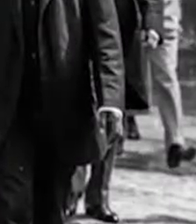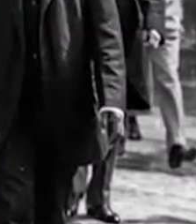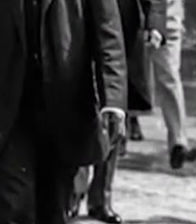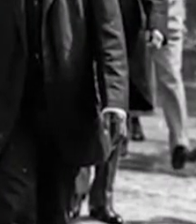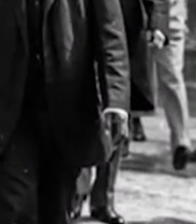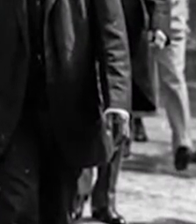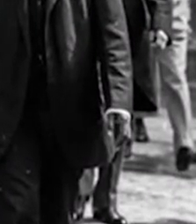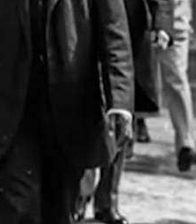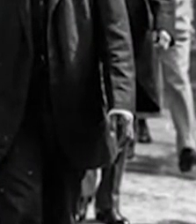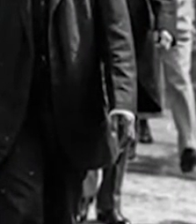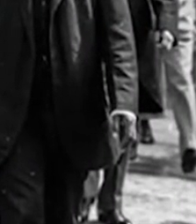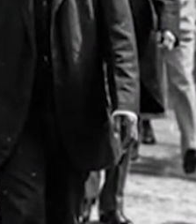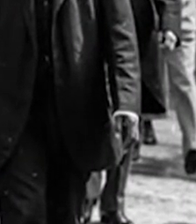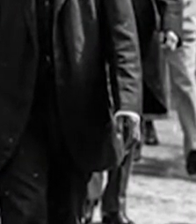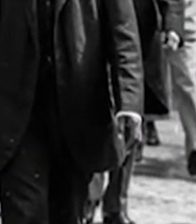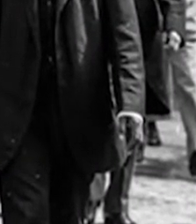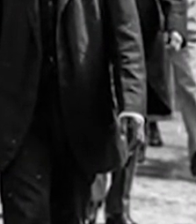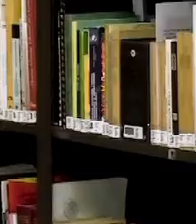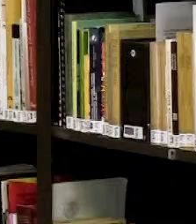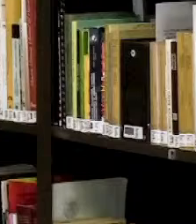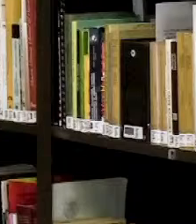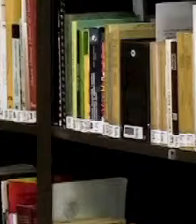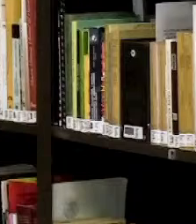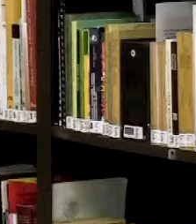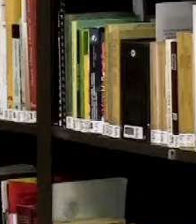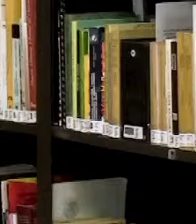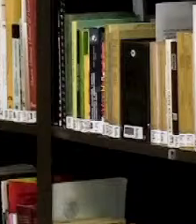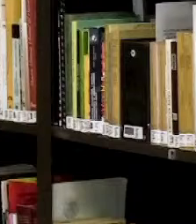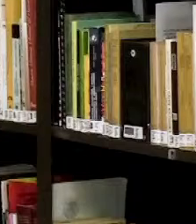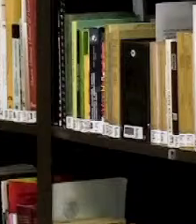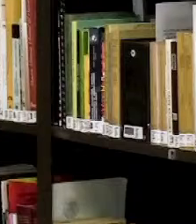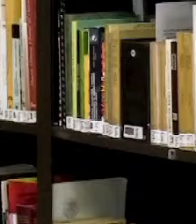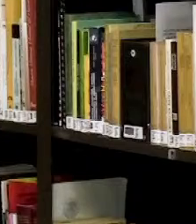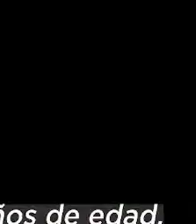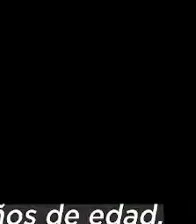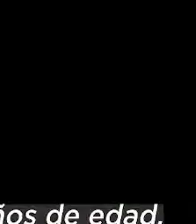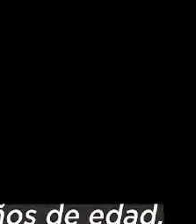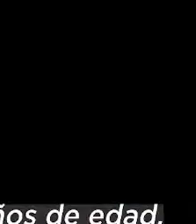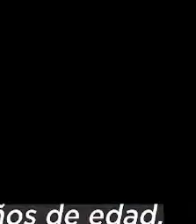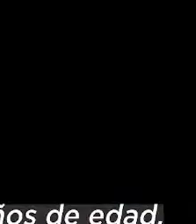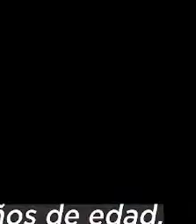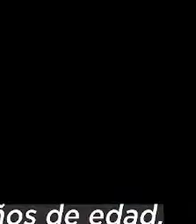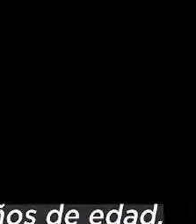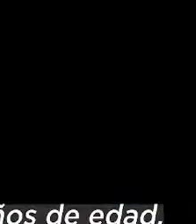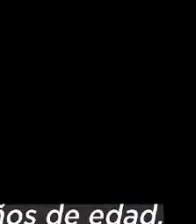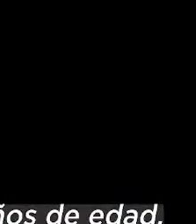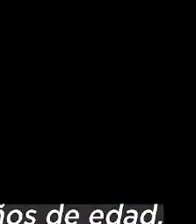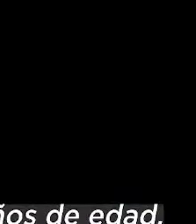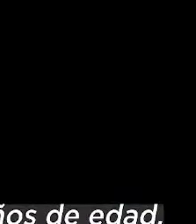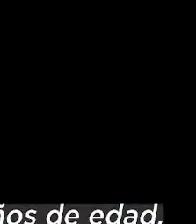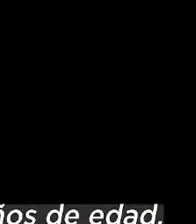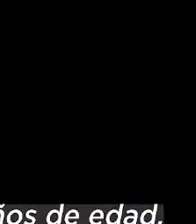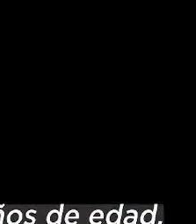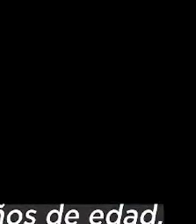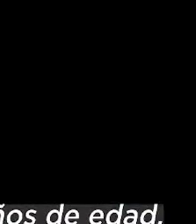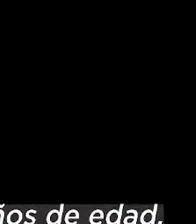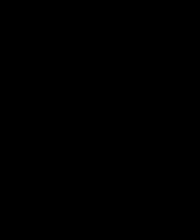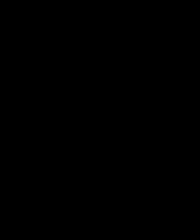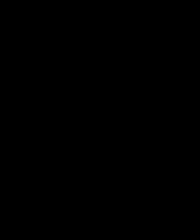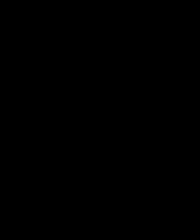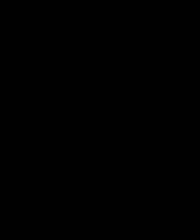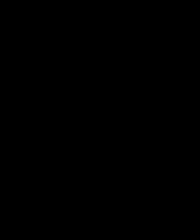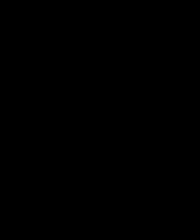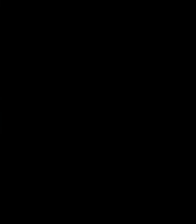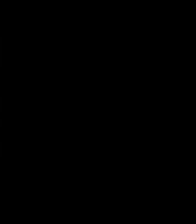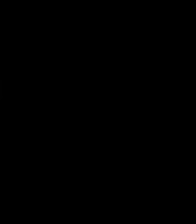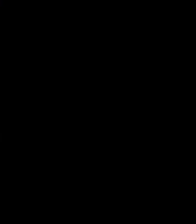y pues le tocó vivir toda la época convulsa del periodo revolucionario Hermila Galindo tuvo una revista que fue fundada